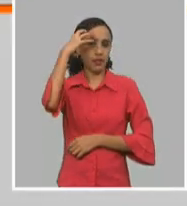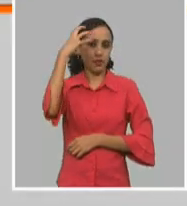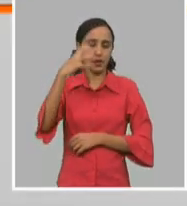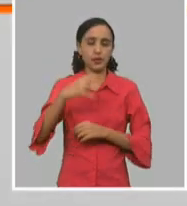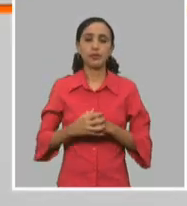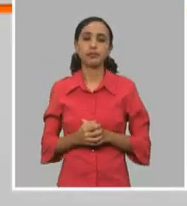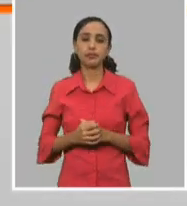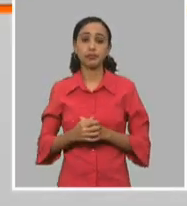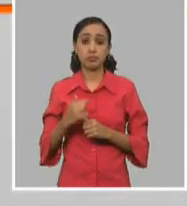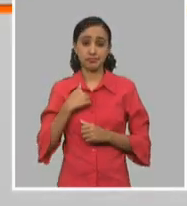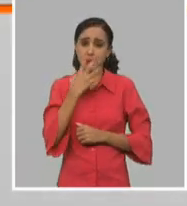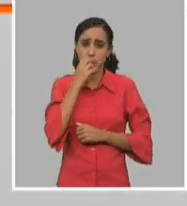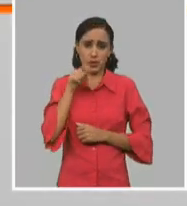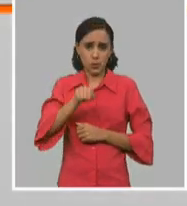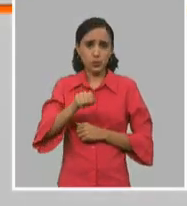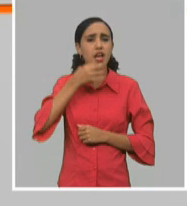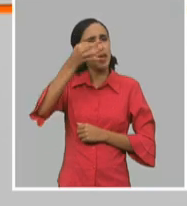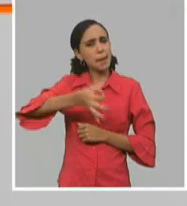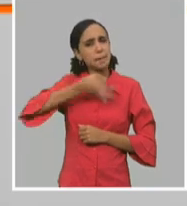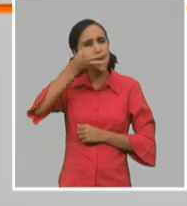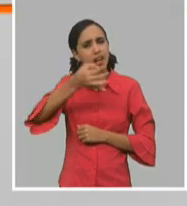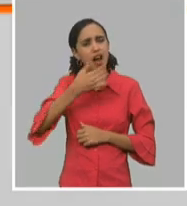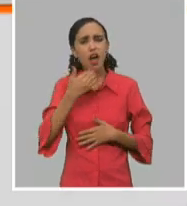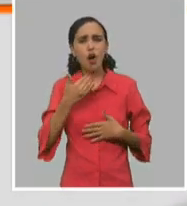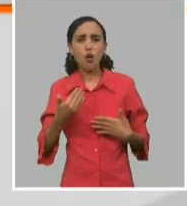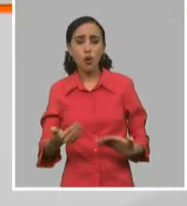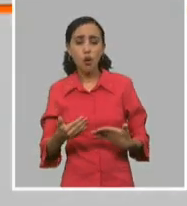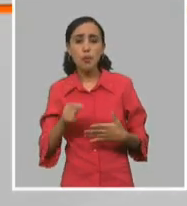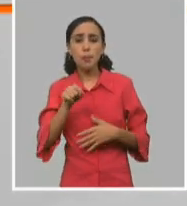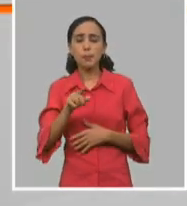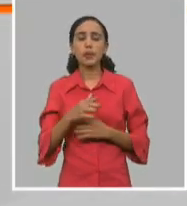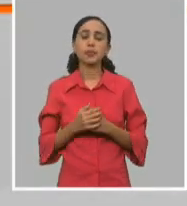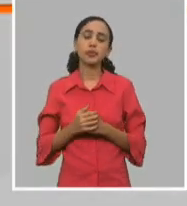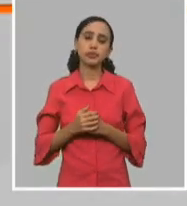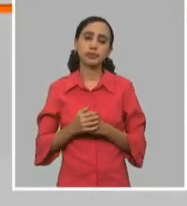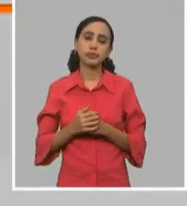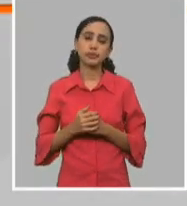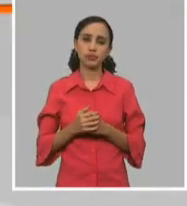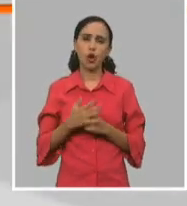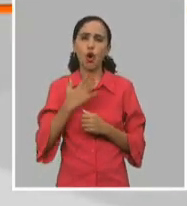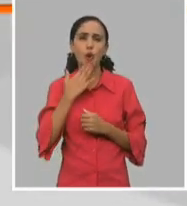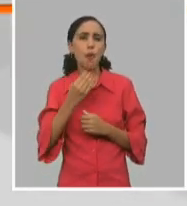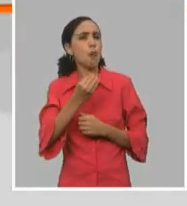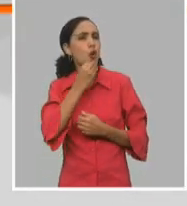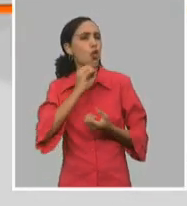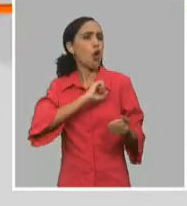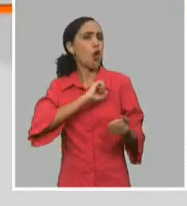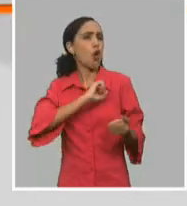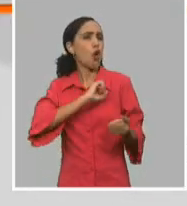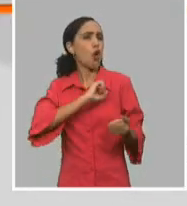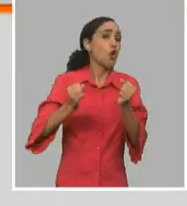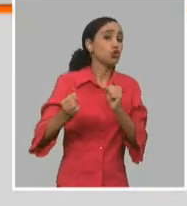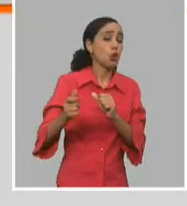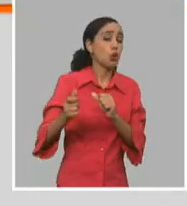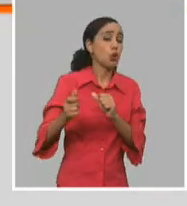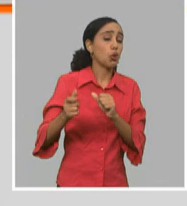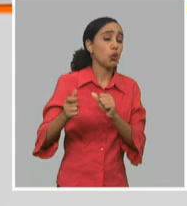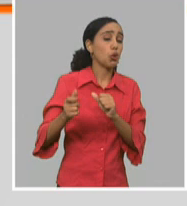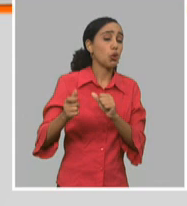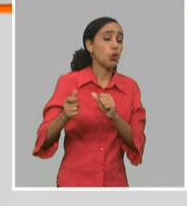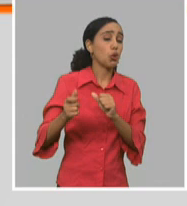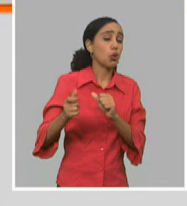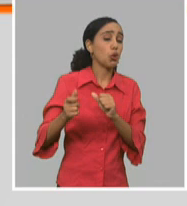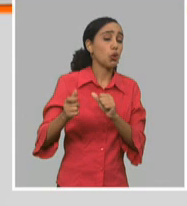gustaría, gobernador, que usted nos hablara cuál ha sido el secreto de Granma para hacer la provincia con menos